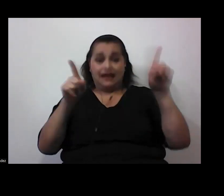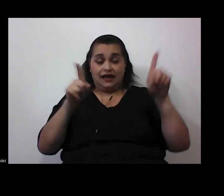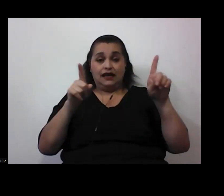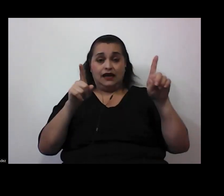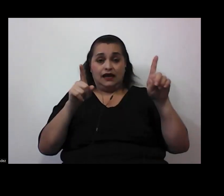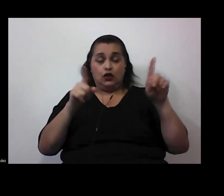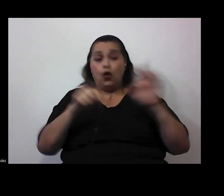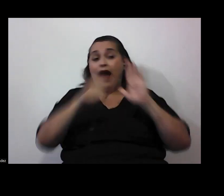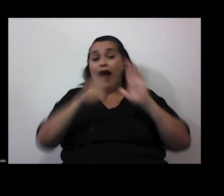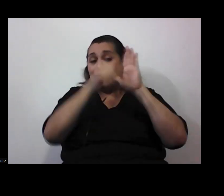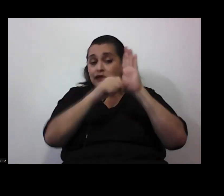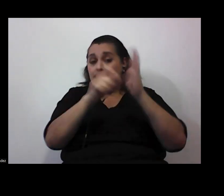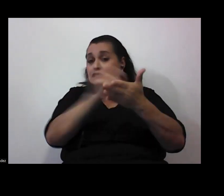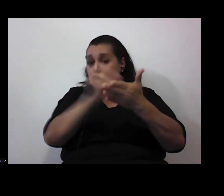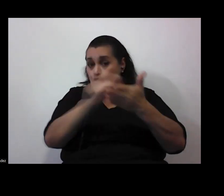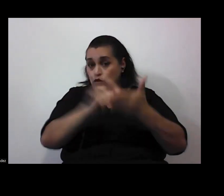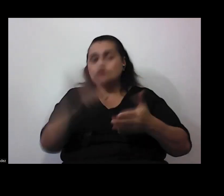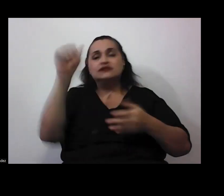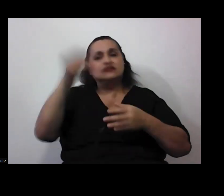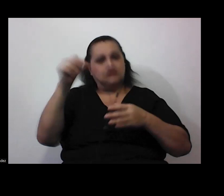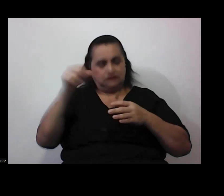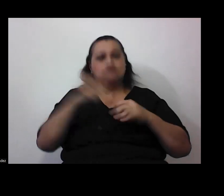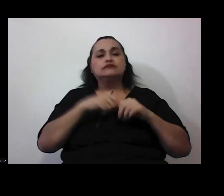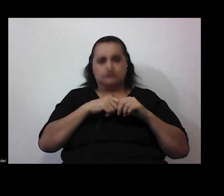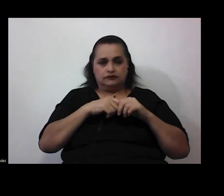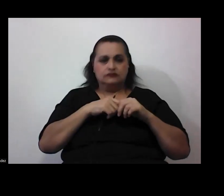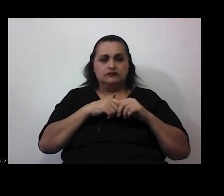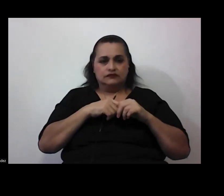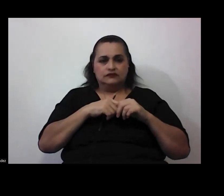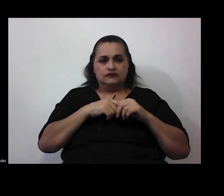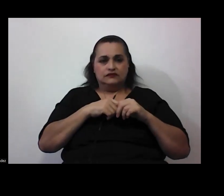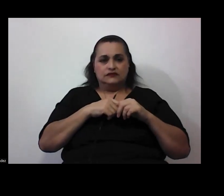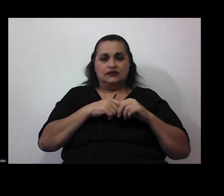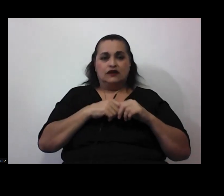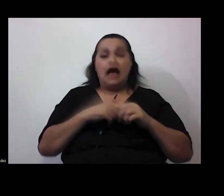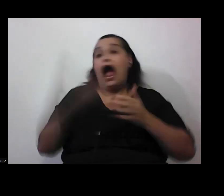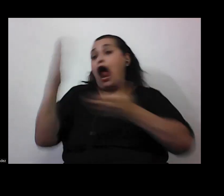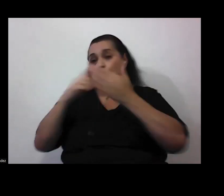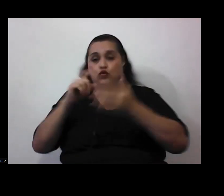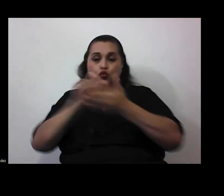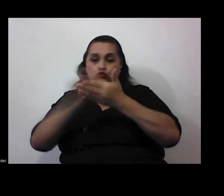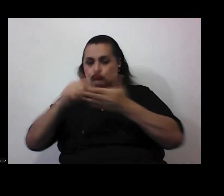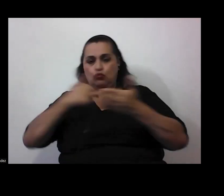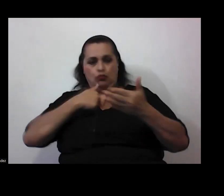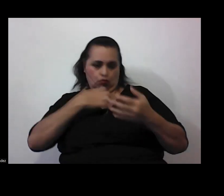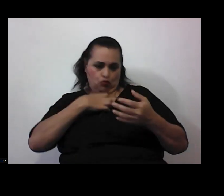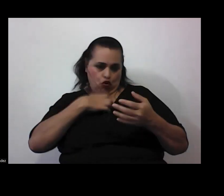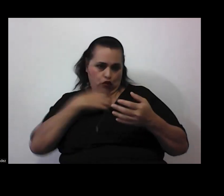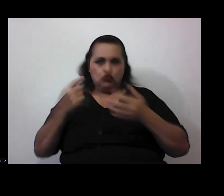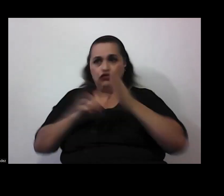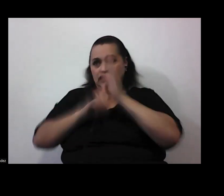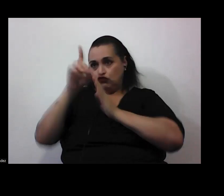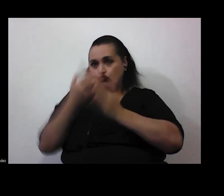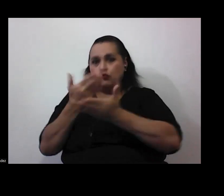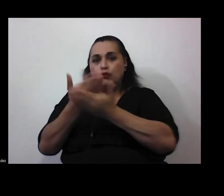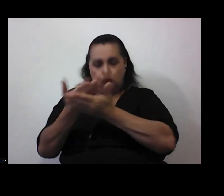artículos sí incluso perdón la autorreferencia alguno propio donde desarrollamos un poco esta propuesta pero